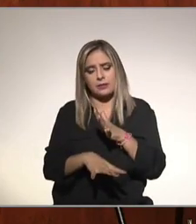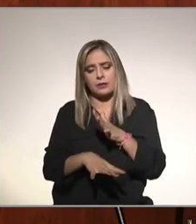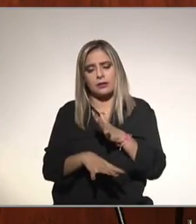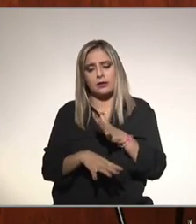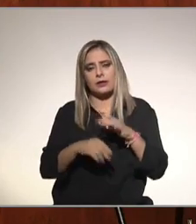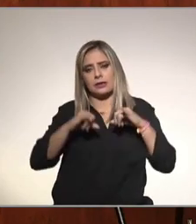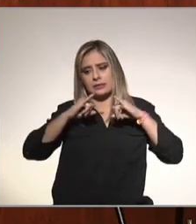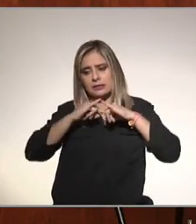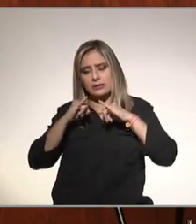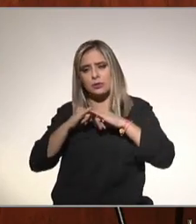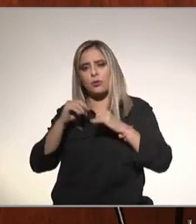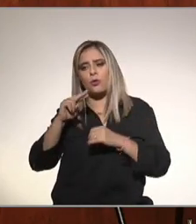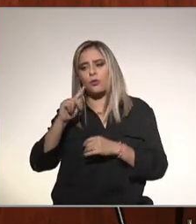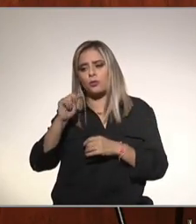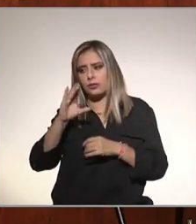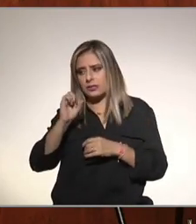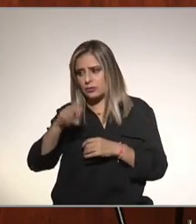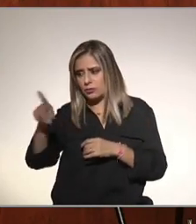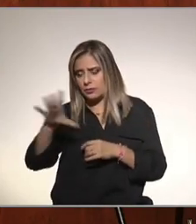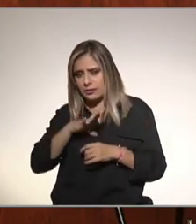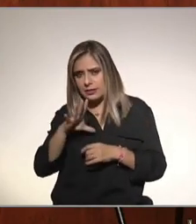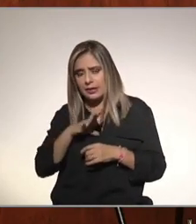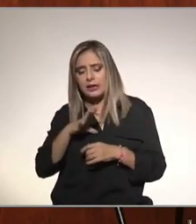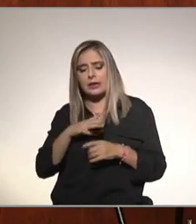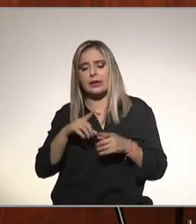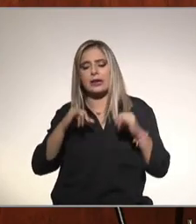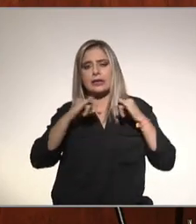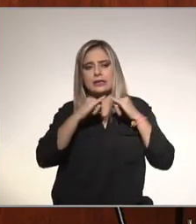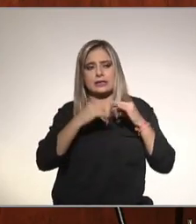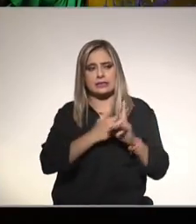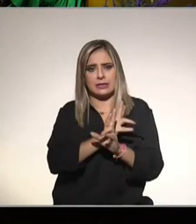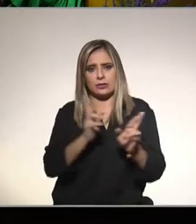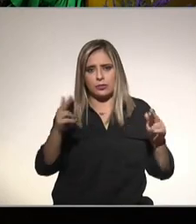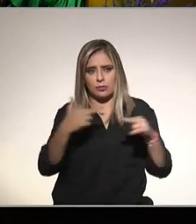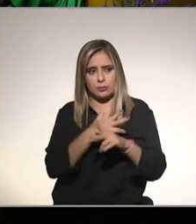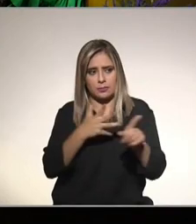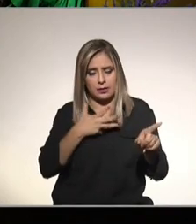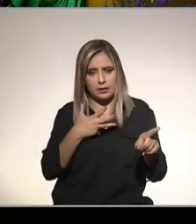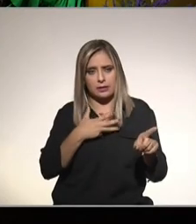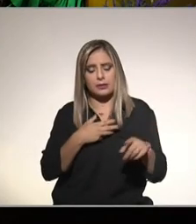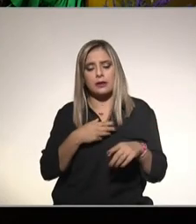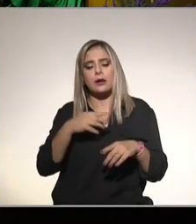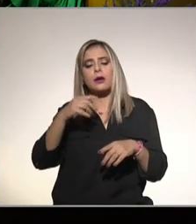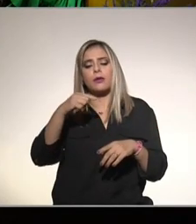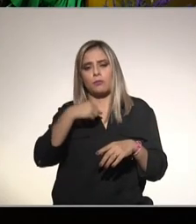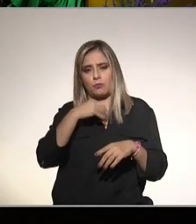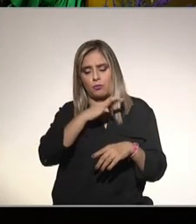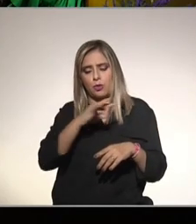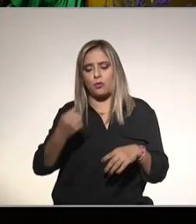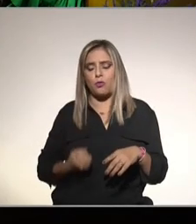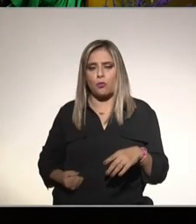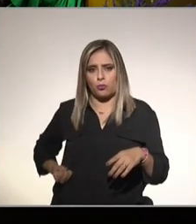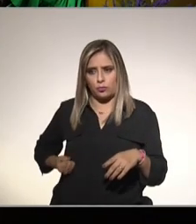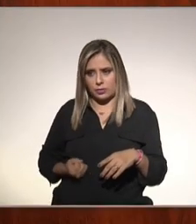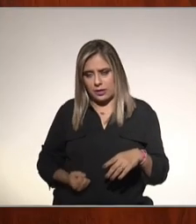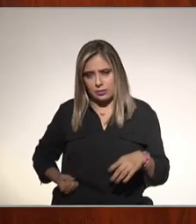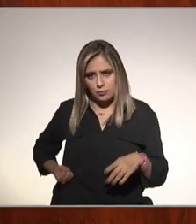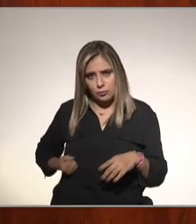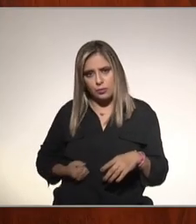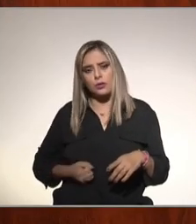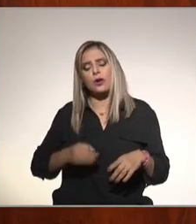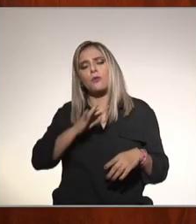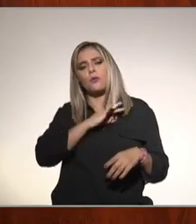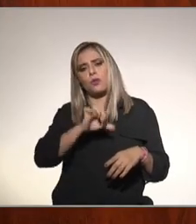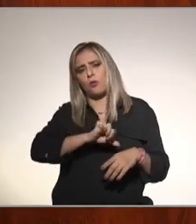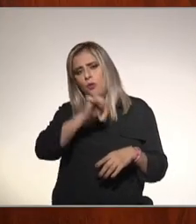instituciones nutrición me parece que tiene ¿ustedes también? médico puede hacerse también por ultrasonido y puede ser